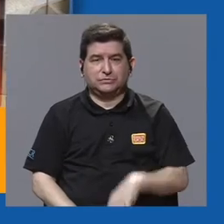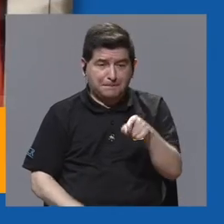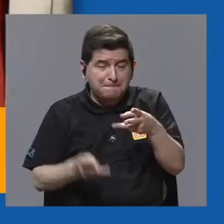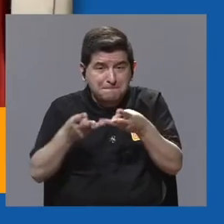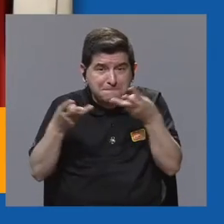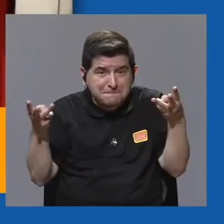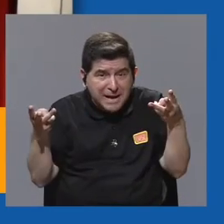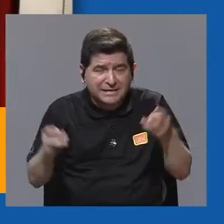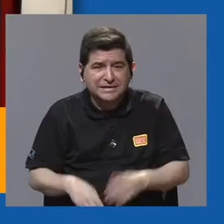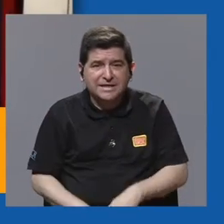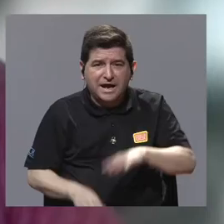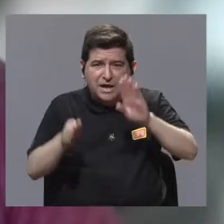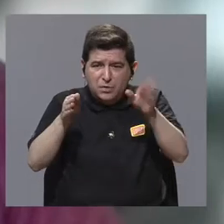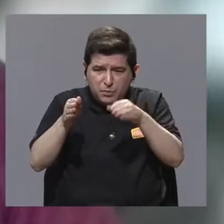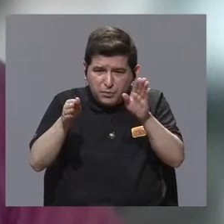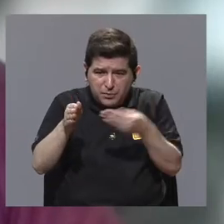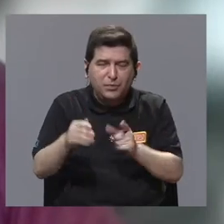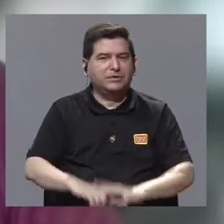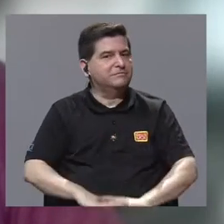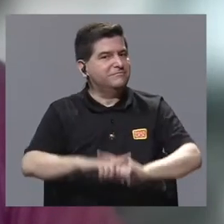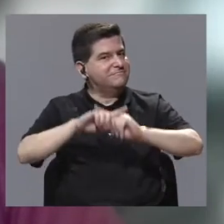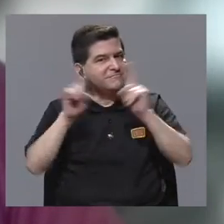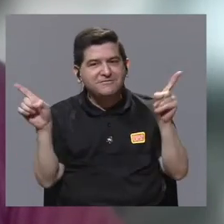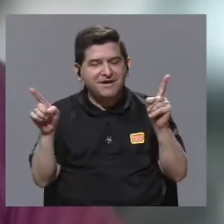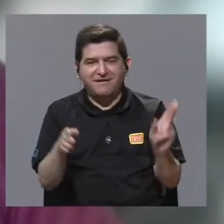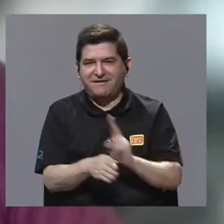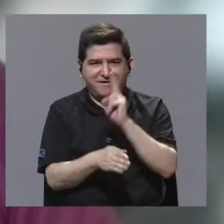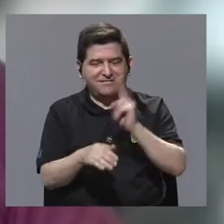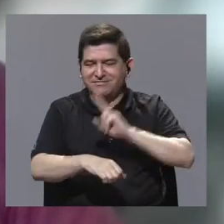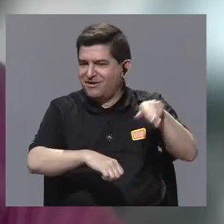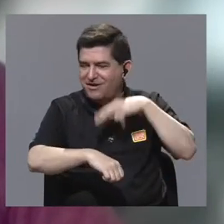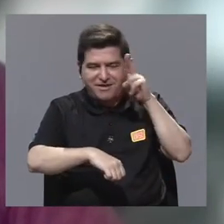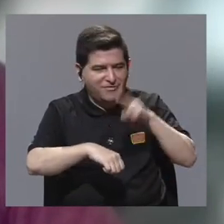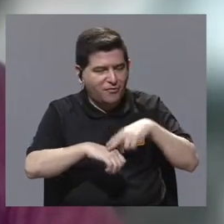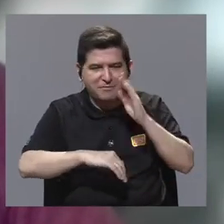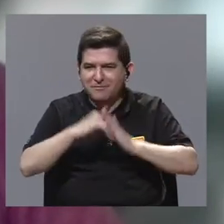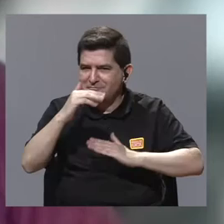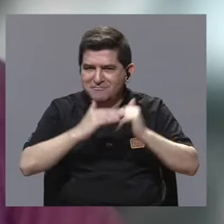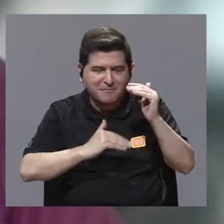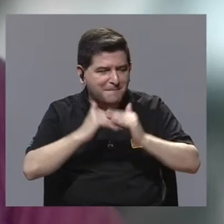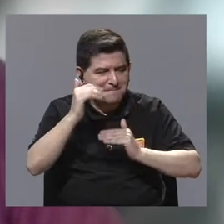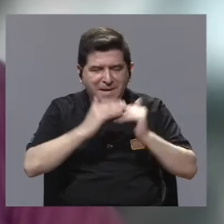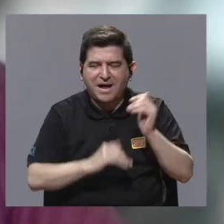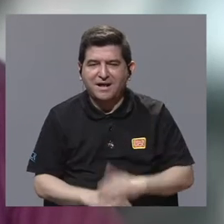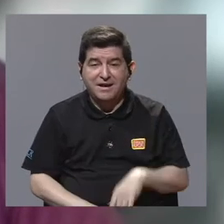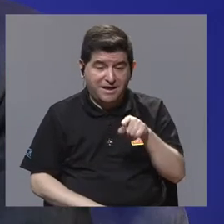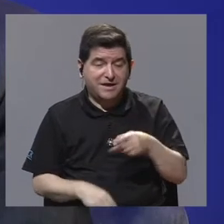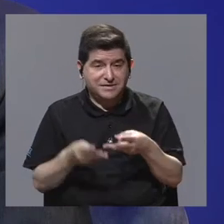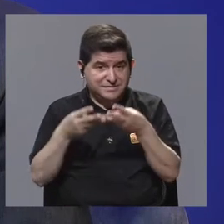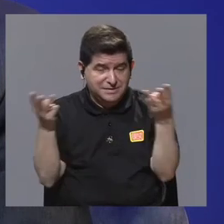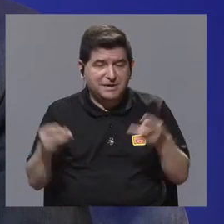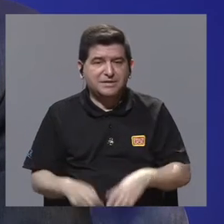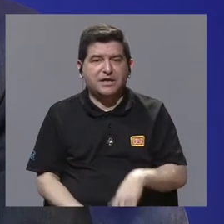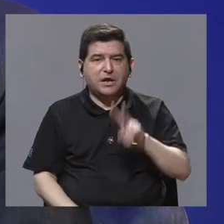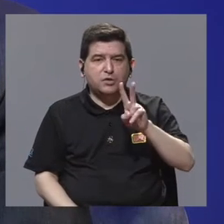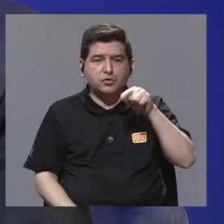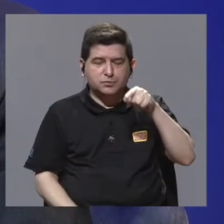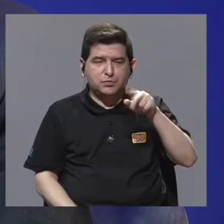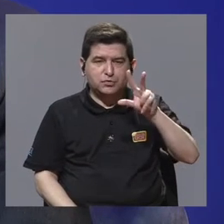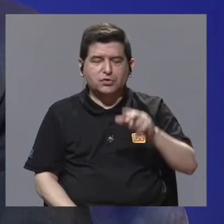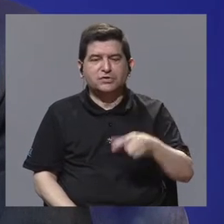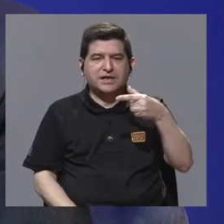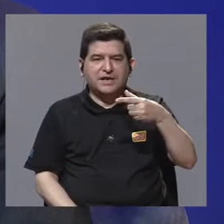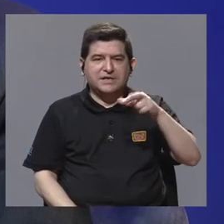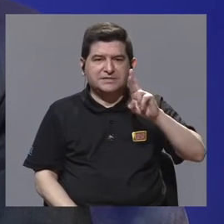concreto que es un concreto diferente al que se utiliza normalmente en la construcción. Este concreto es de 2.3